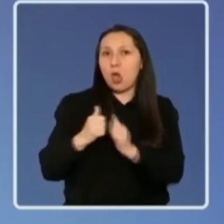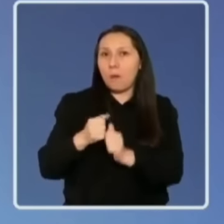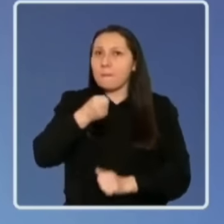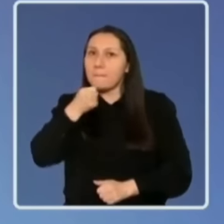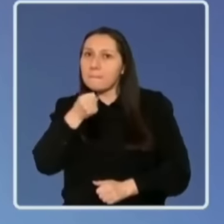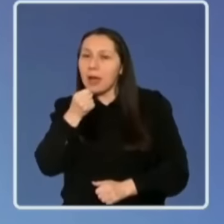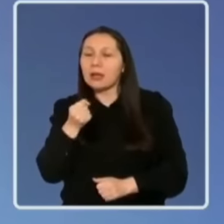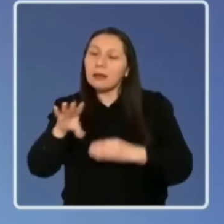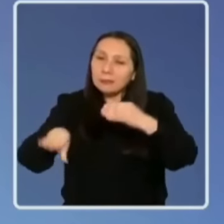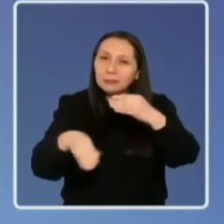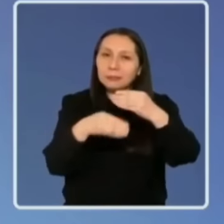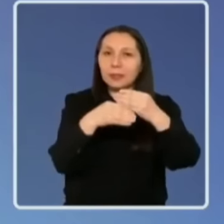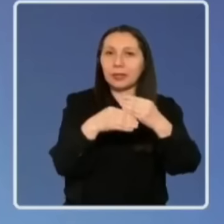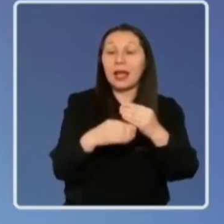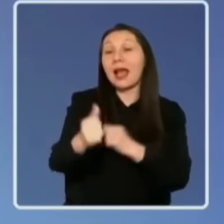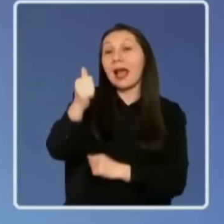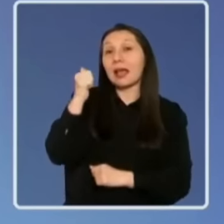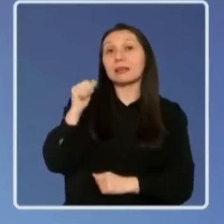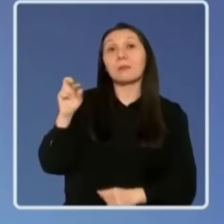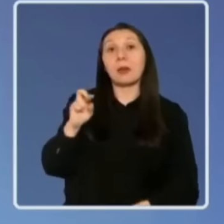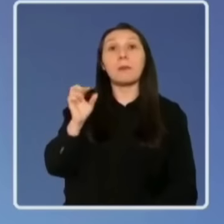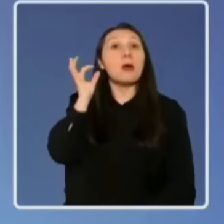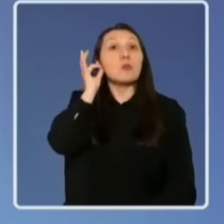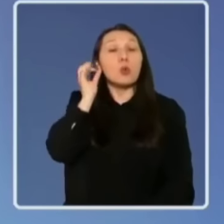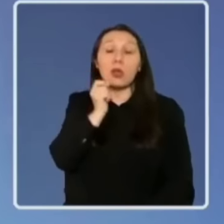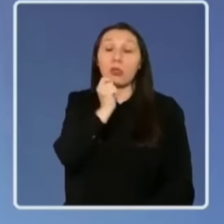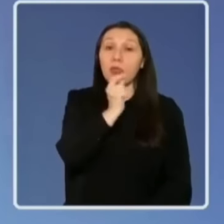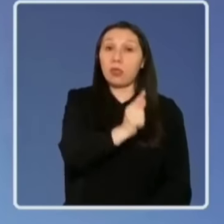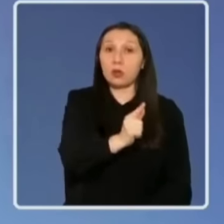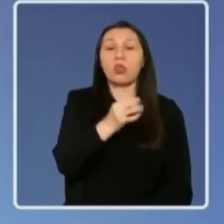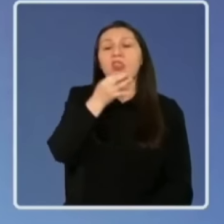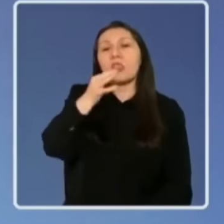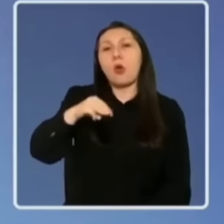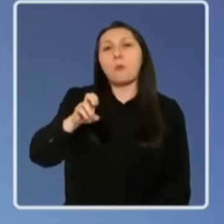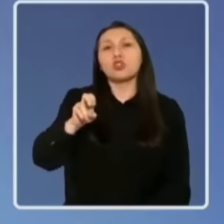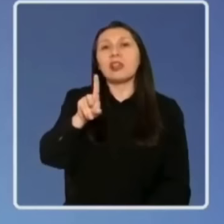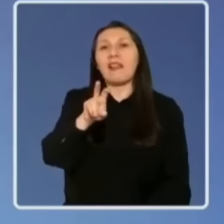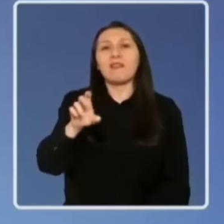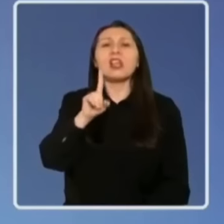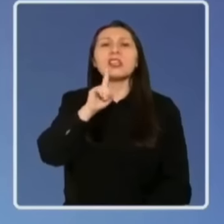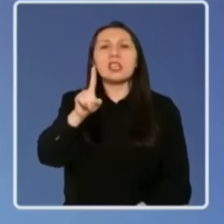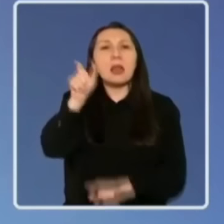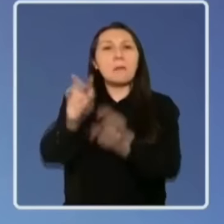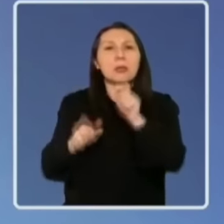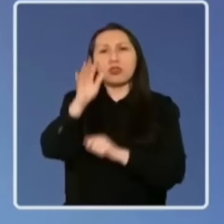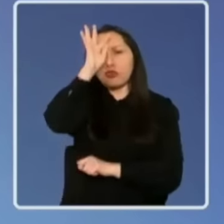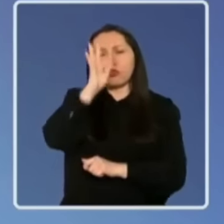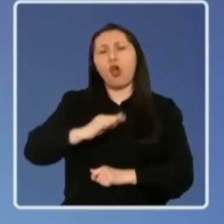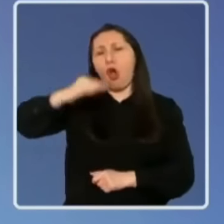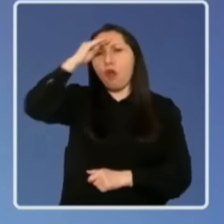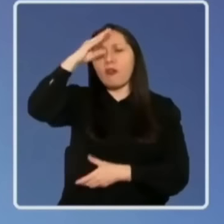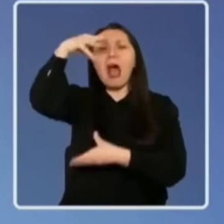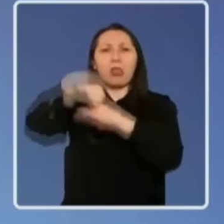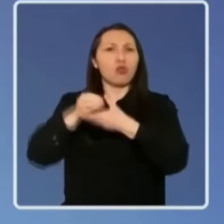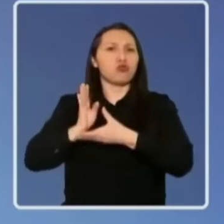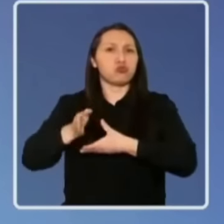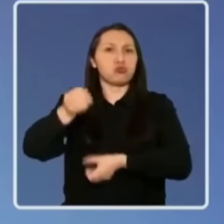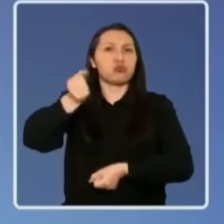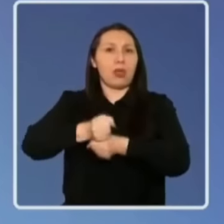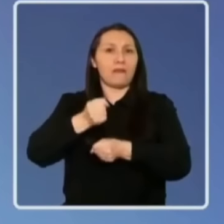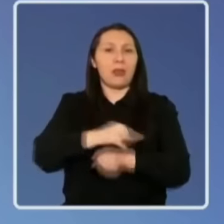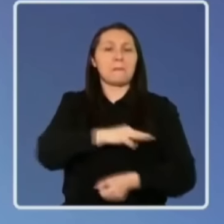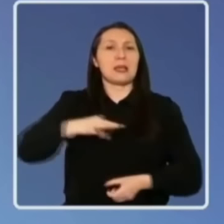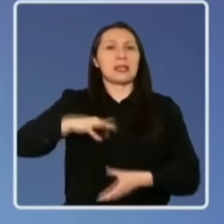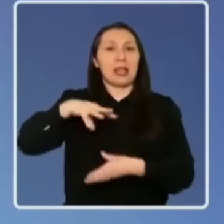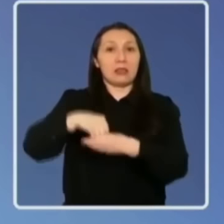para complementar. Ayer el padre de la denunciante decía que Monsalve tiene personal de su confianza trabajando en el Ministerio del Interior, que